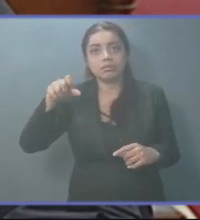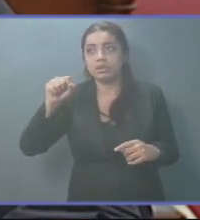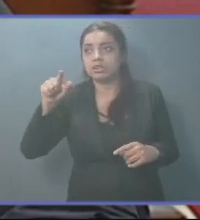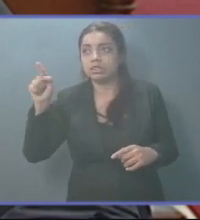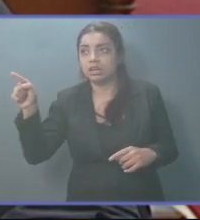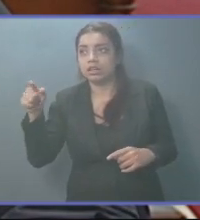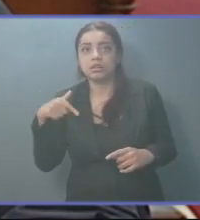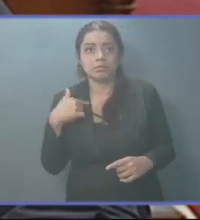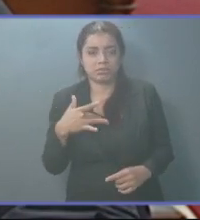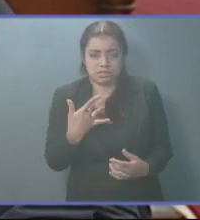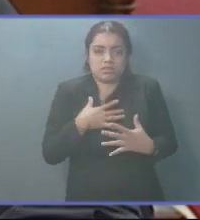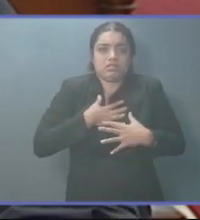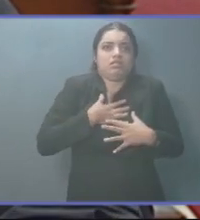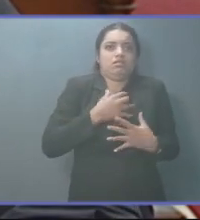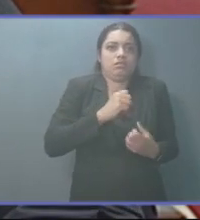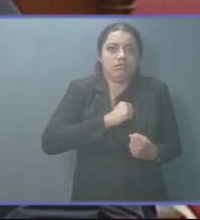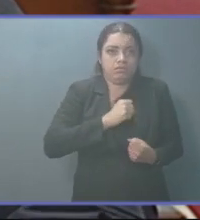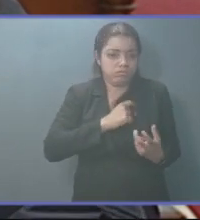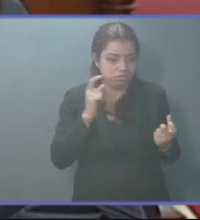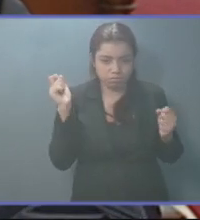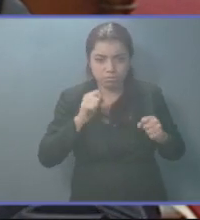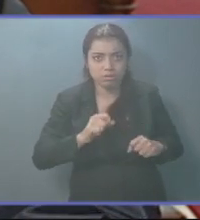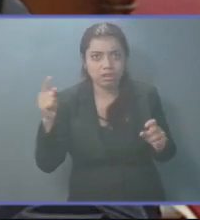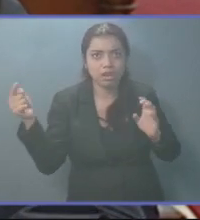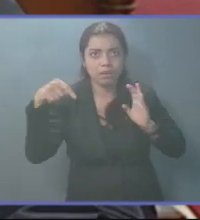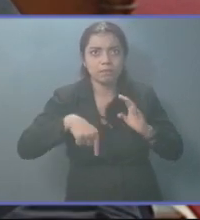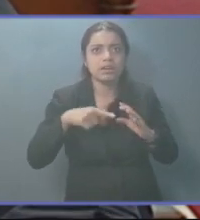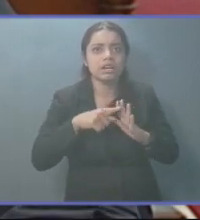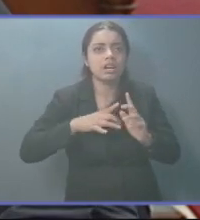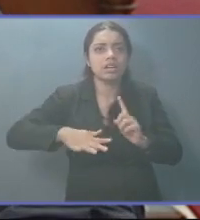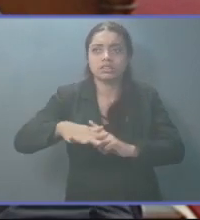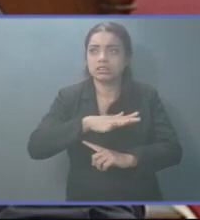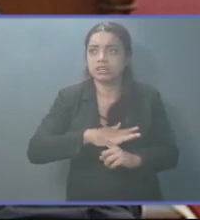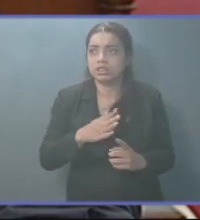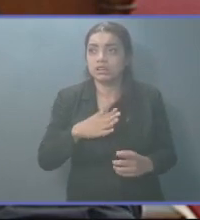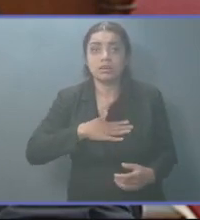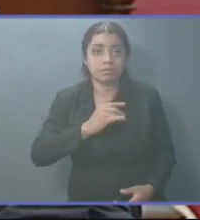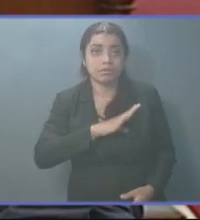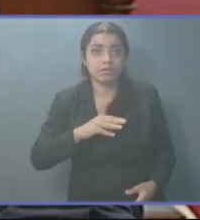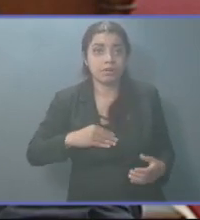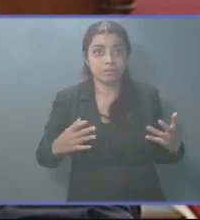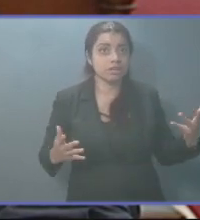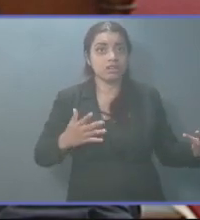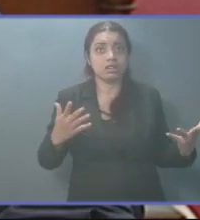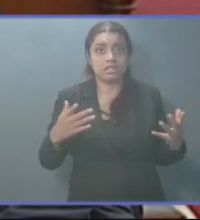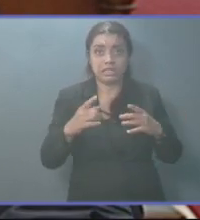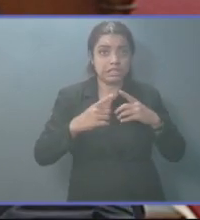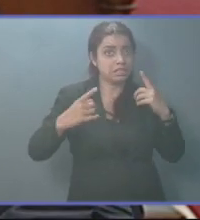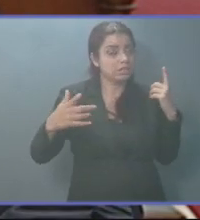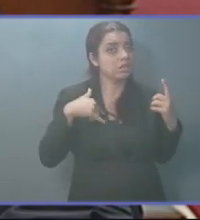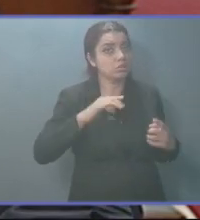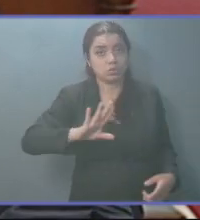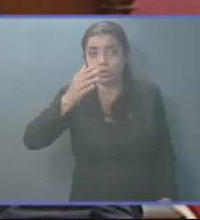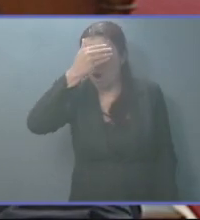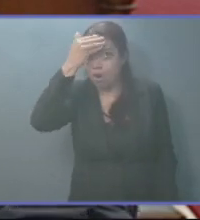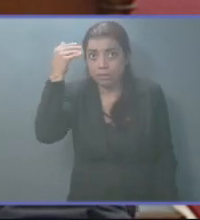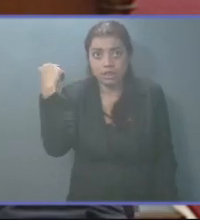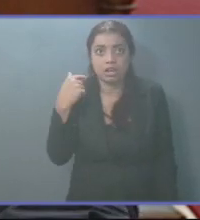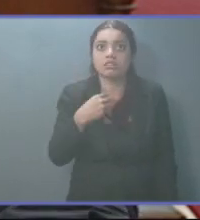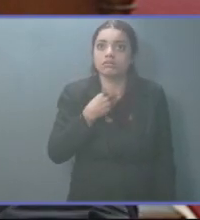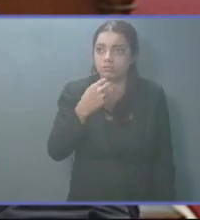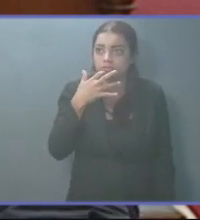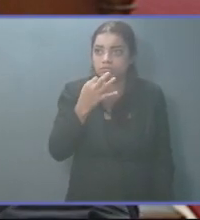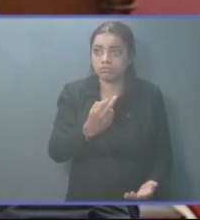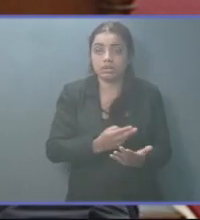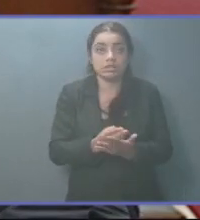me sentía congojado de no poder estar aquí afrontando la situación, y mi familia lejos de mí. Eso no se me va a olvidar nunca. Y se lo digo